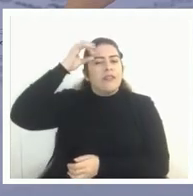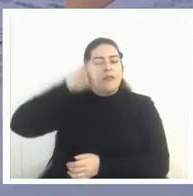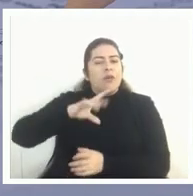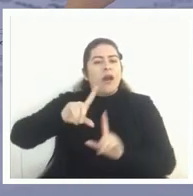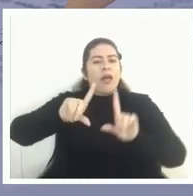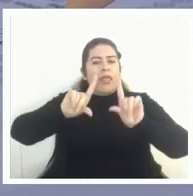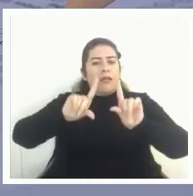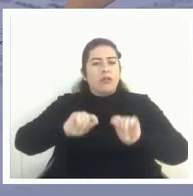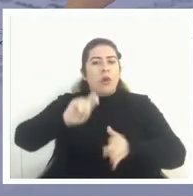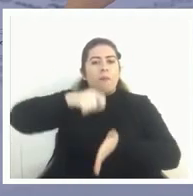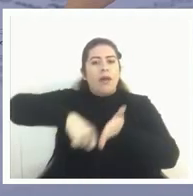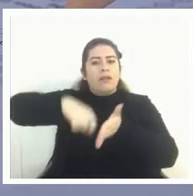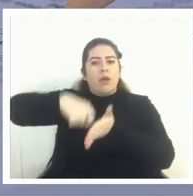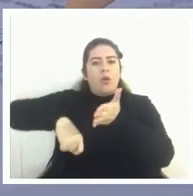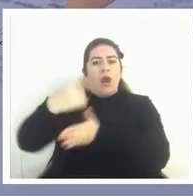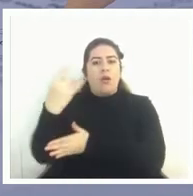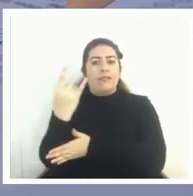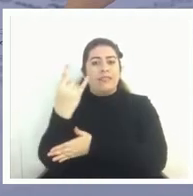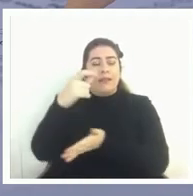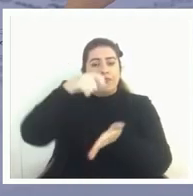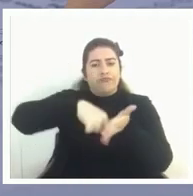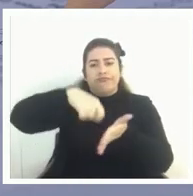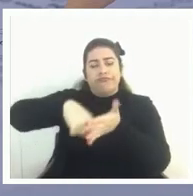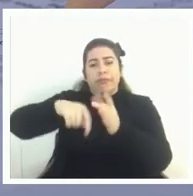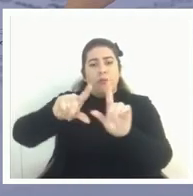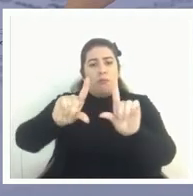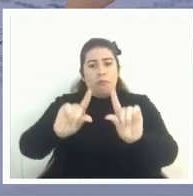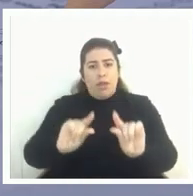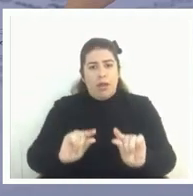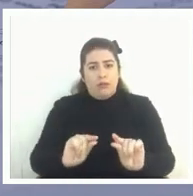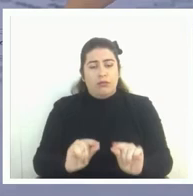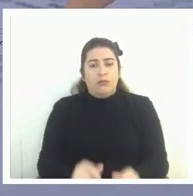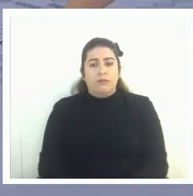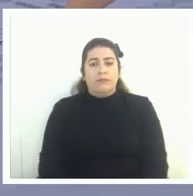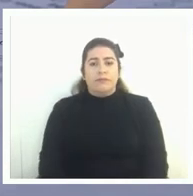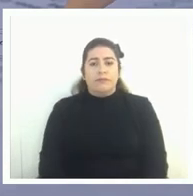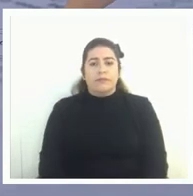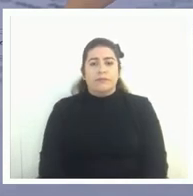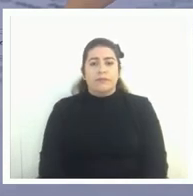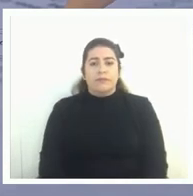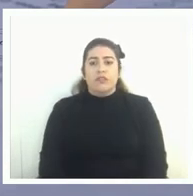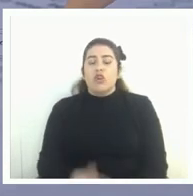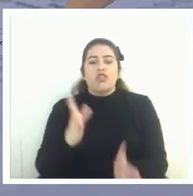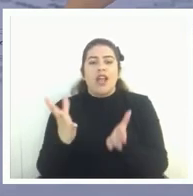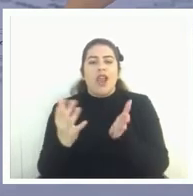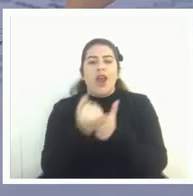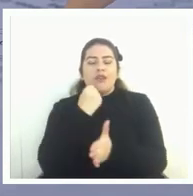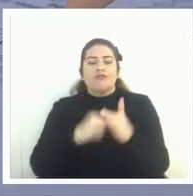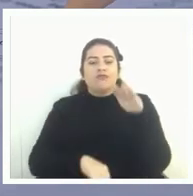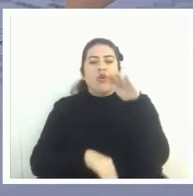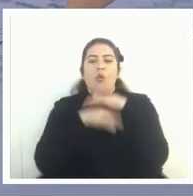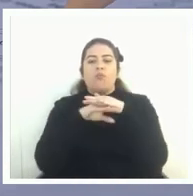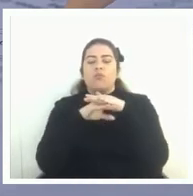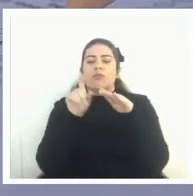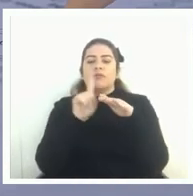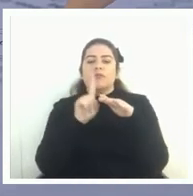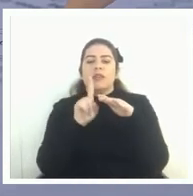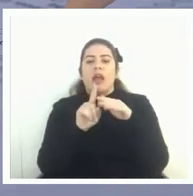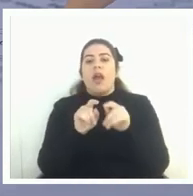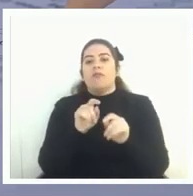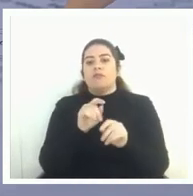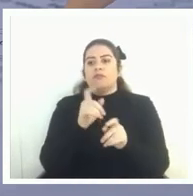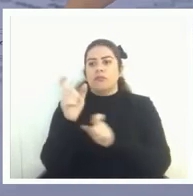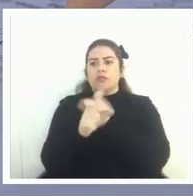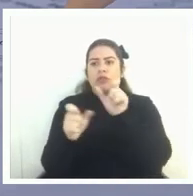matrícula universitaria y que no se llenan las vacantes y que si dejamos mucha gente afuera